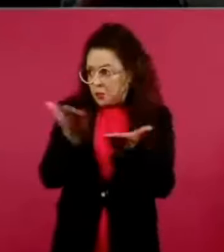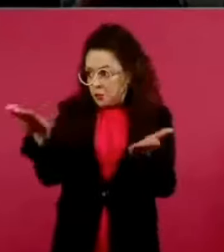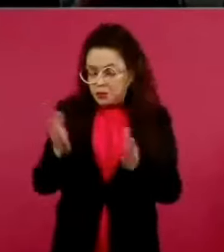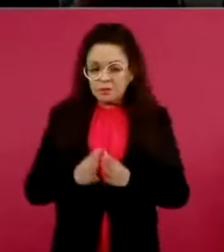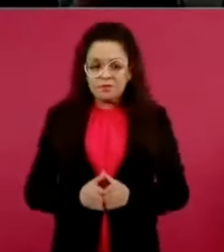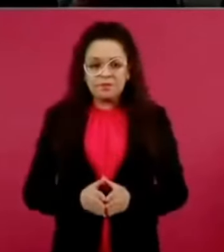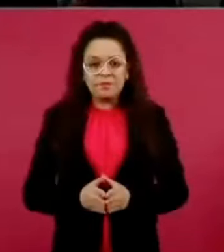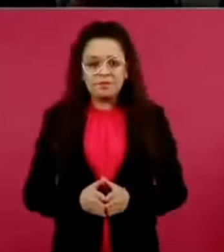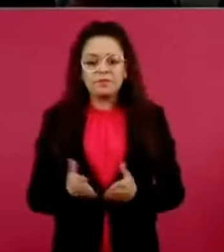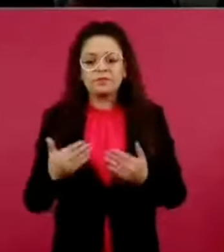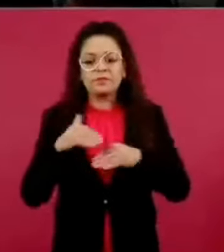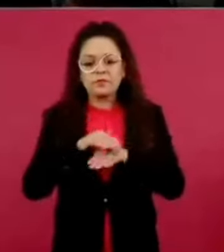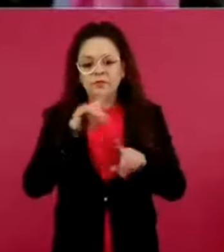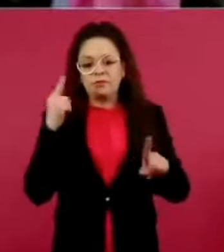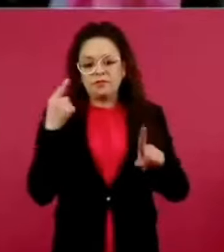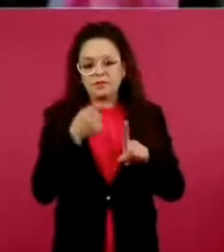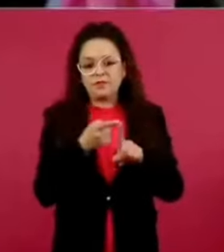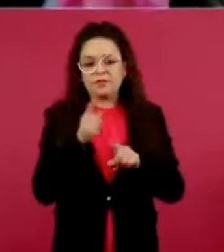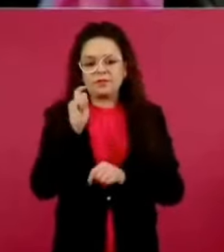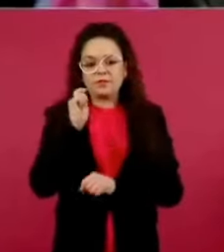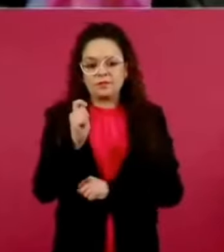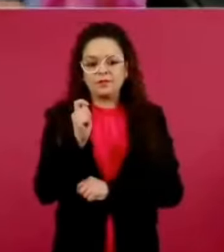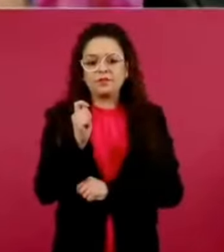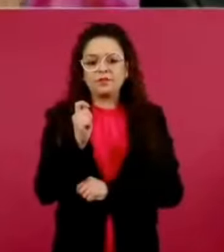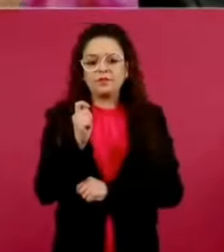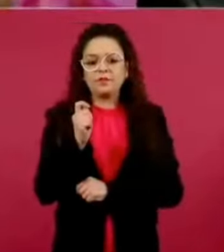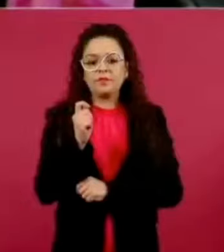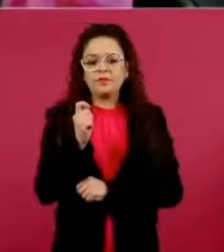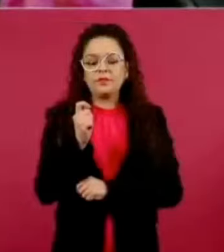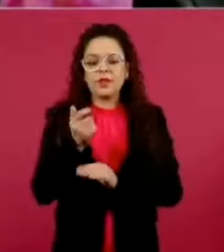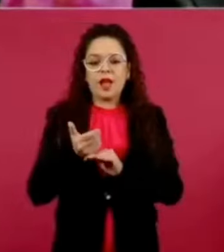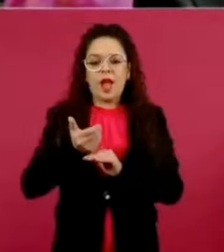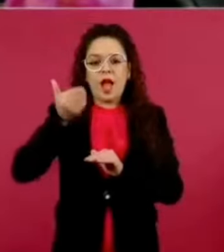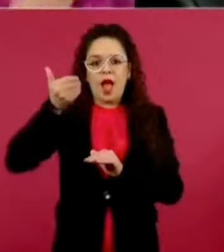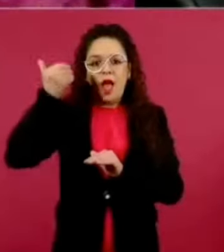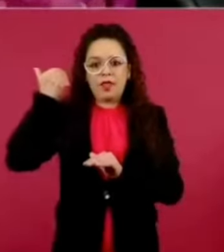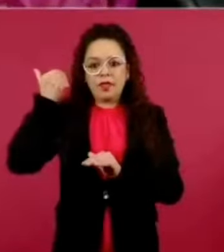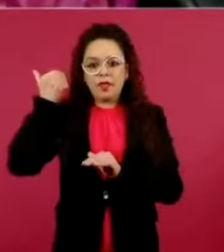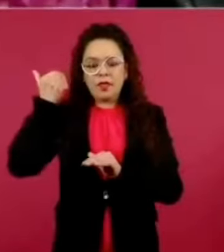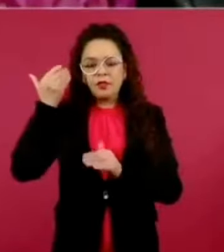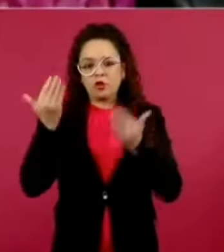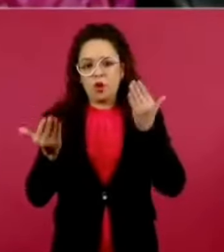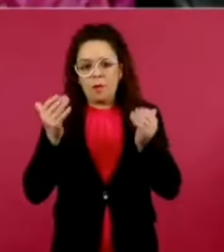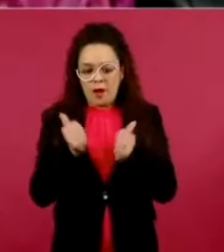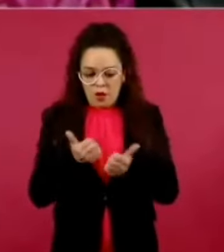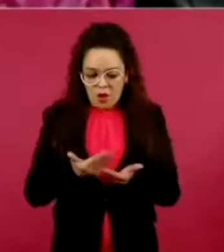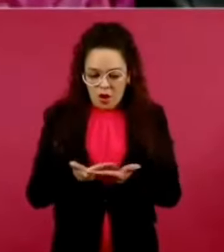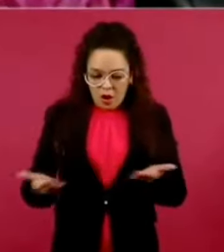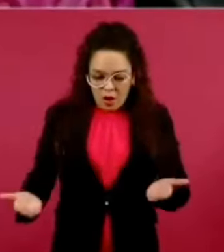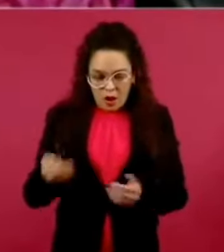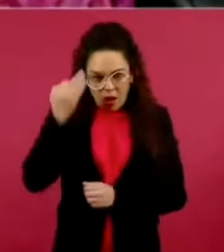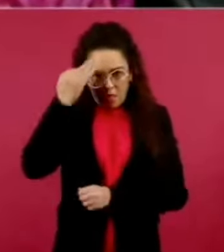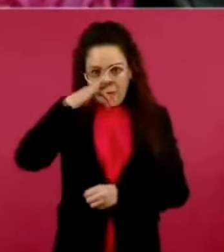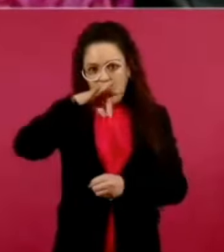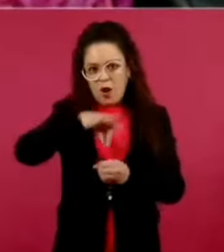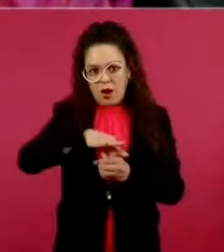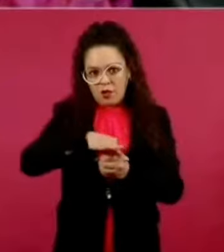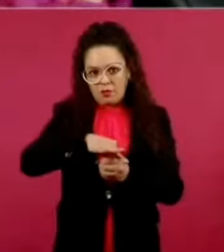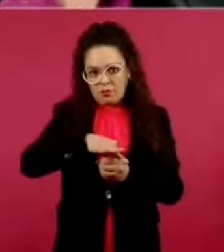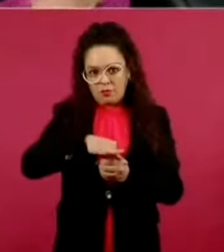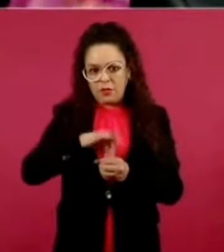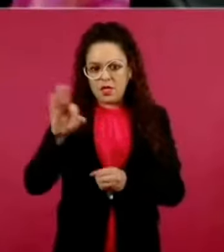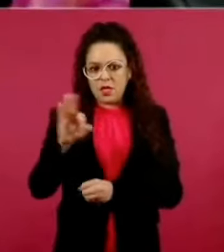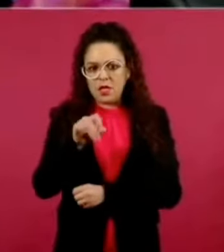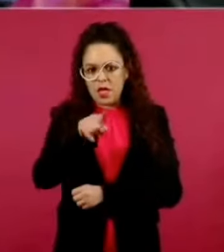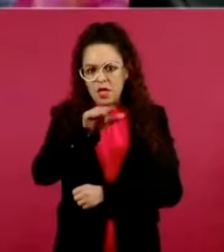Los grupos criminales de la cuestión electoral, bueno, de los procesos electorales anteriores actuales, si se tuvo también conocimiento, si se habló